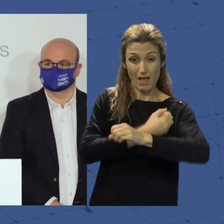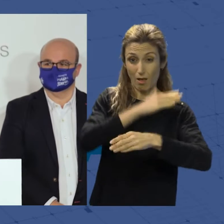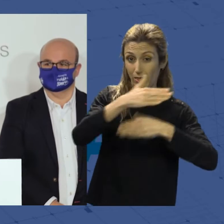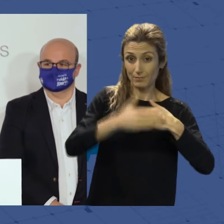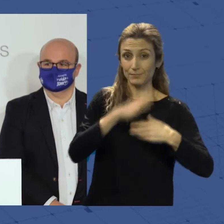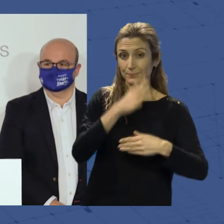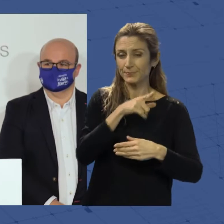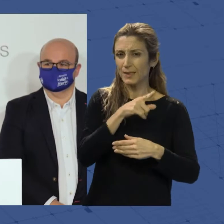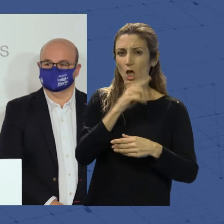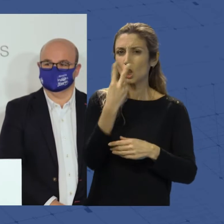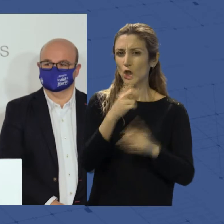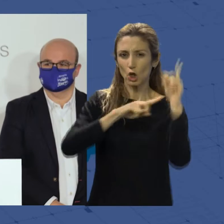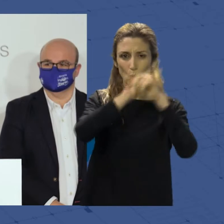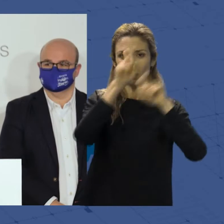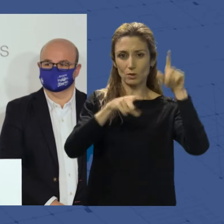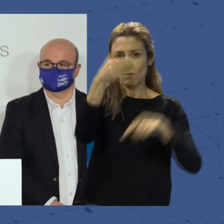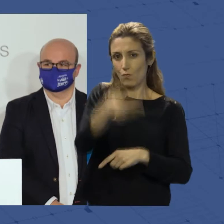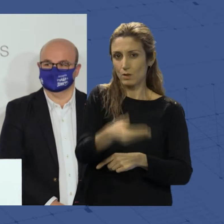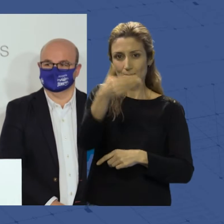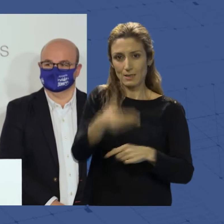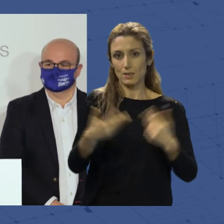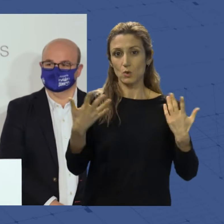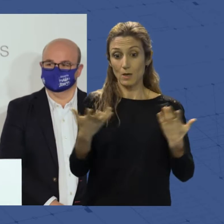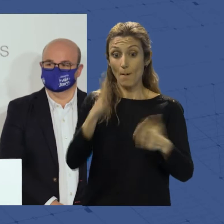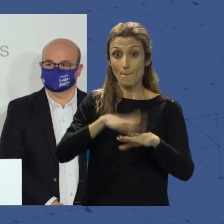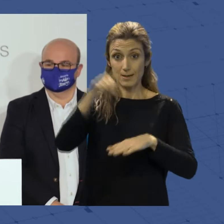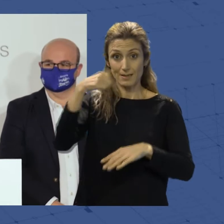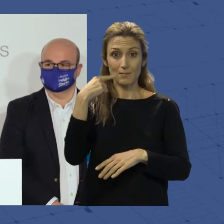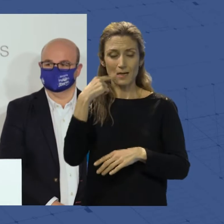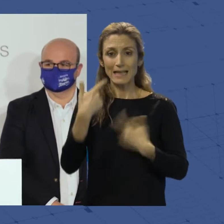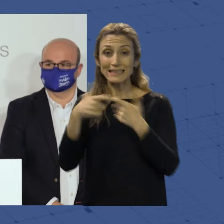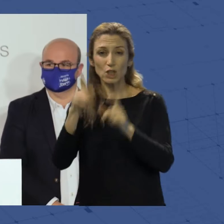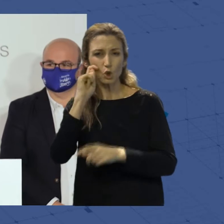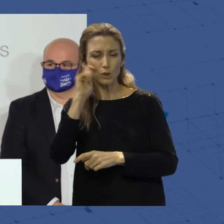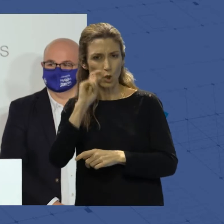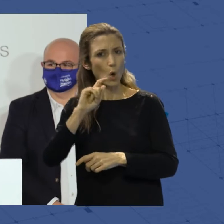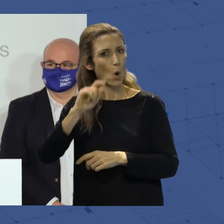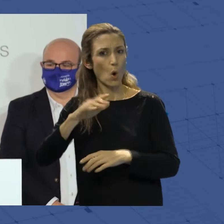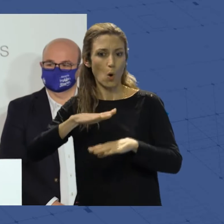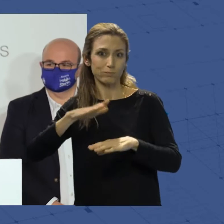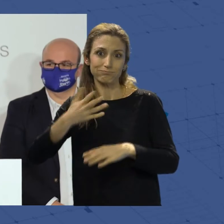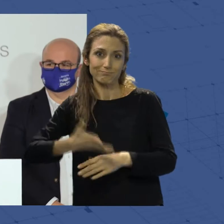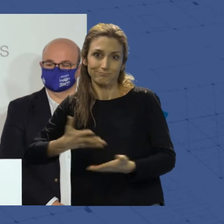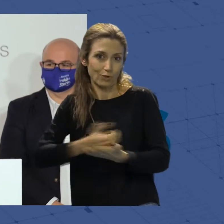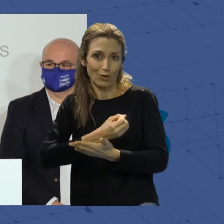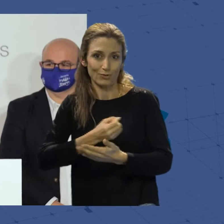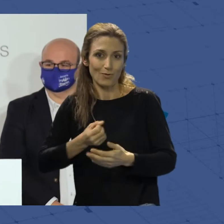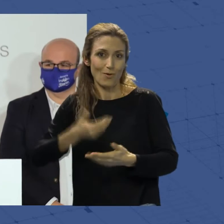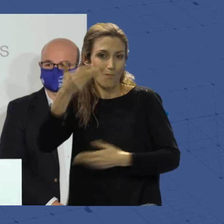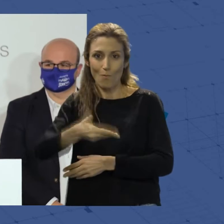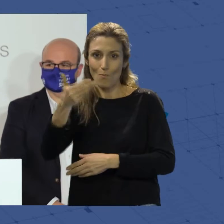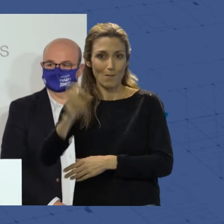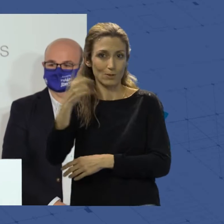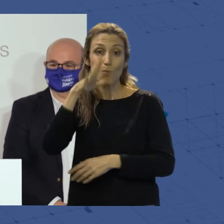agrupa dos cuestiones que son fundamentales para Almería y en el sector turístico más todavía, como es la gastronomía y el cine.